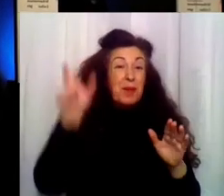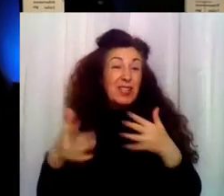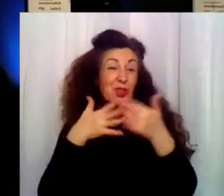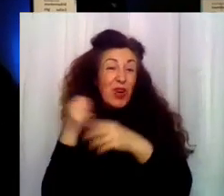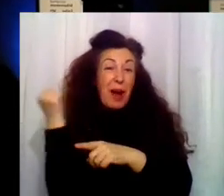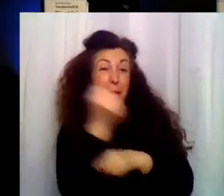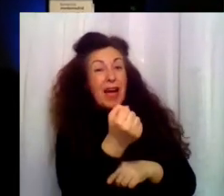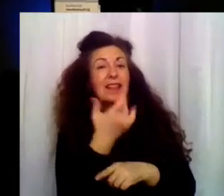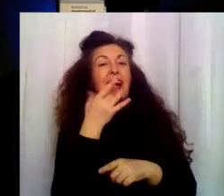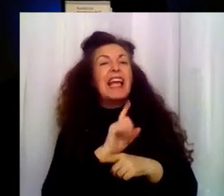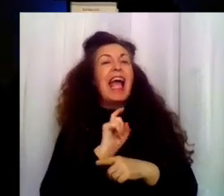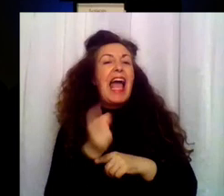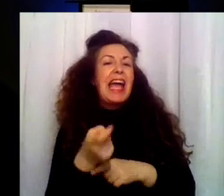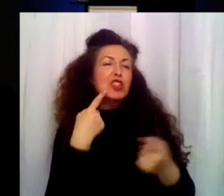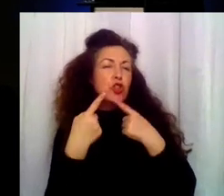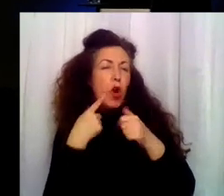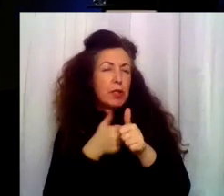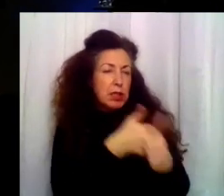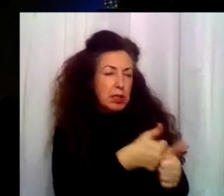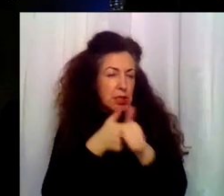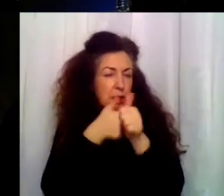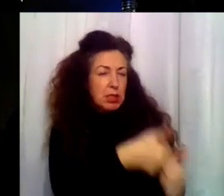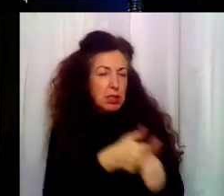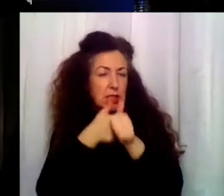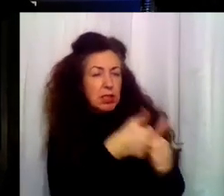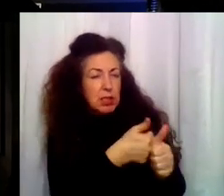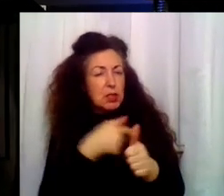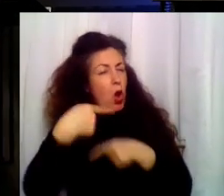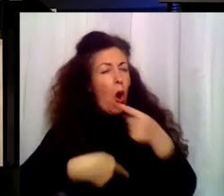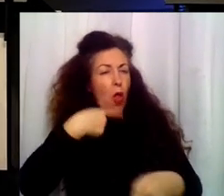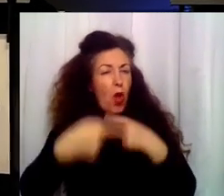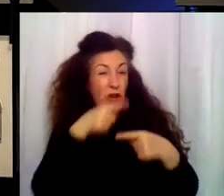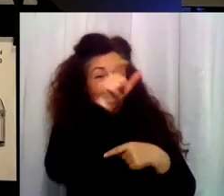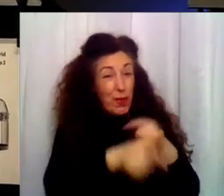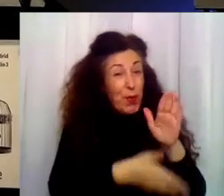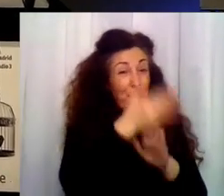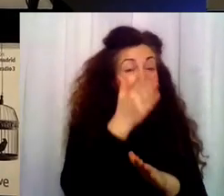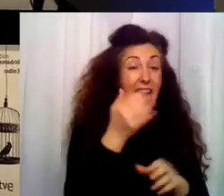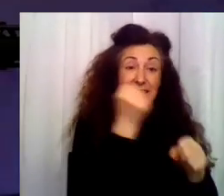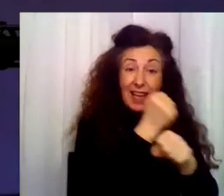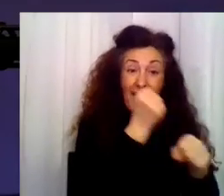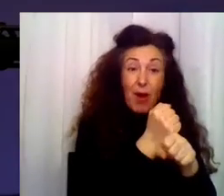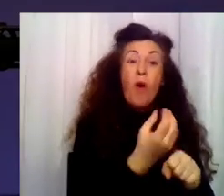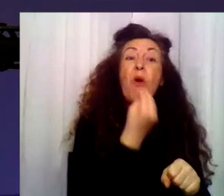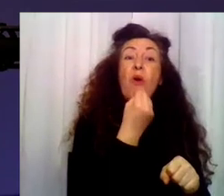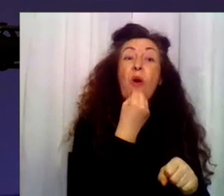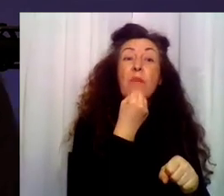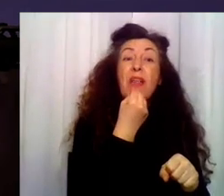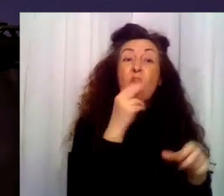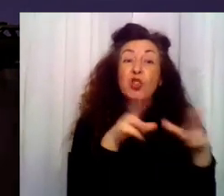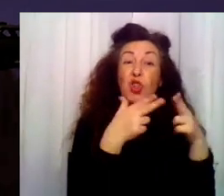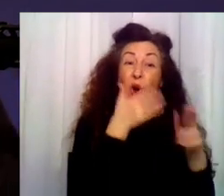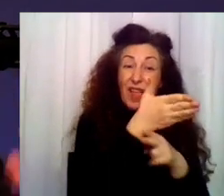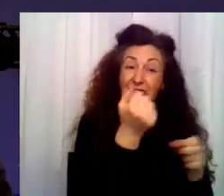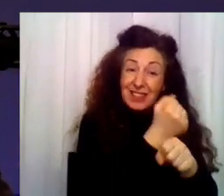un antiguo novio que la sediaba diario cuando Margarita acudía a su trabajo en un comedor social. La joven deja un niño de 3